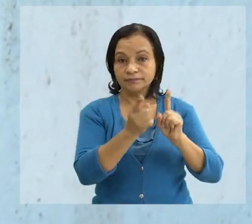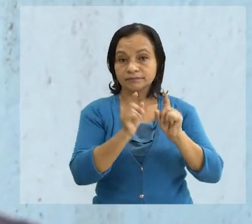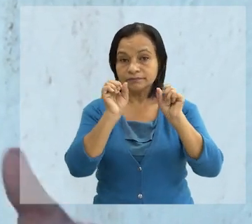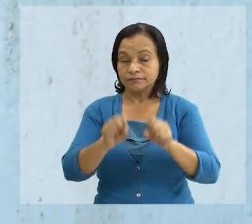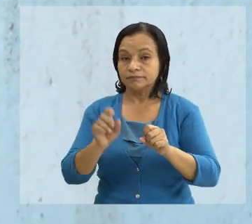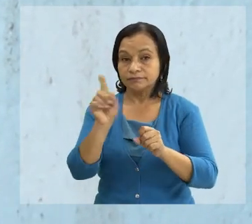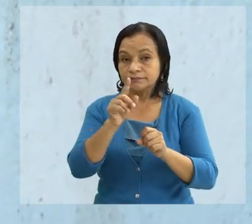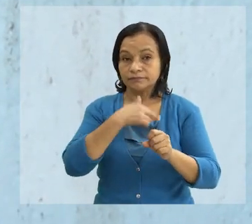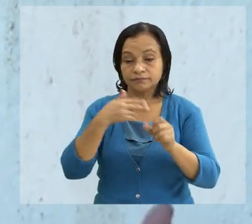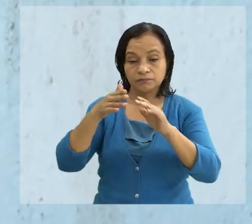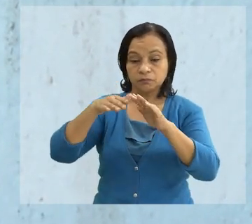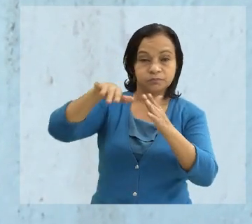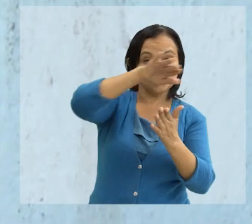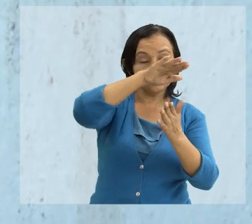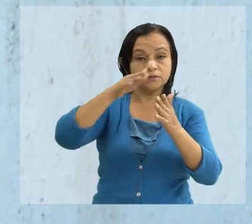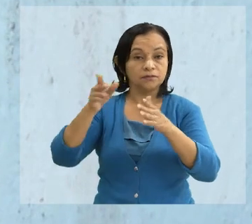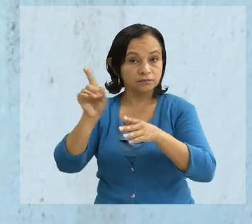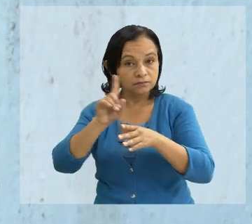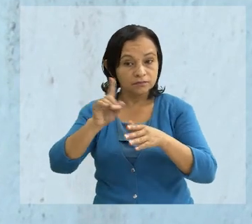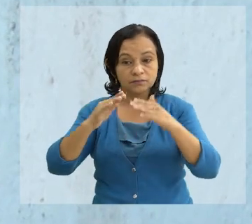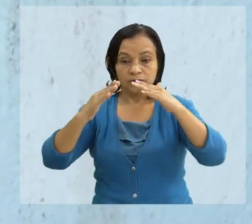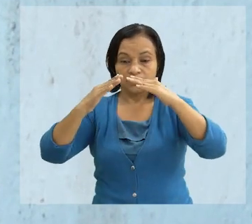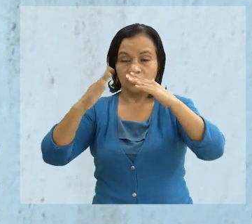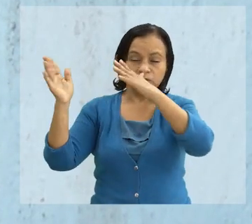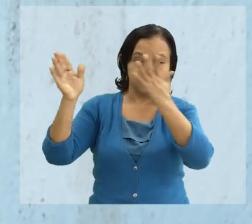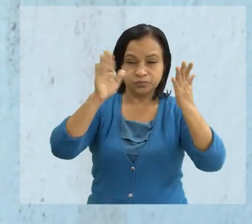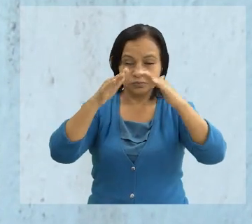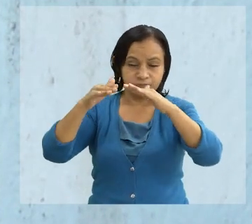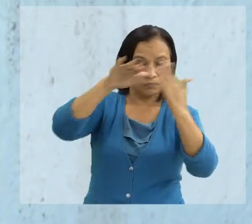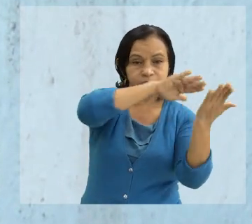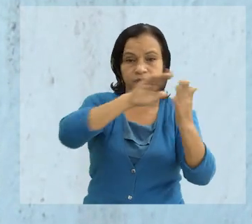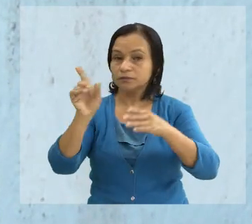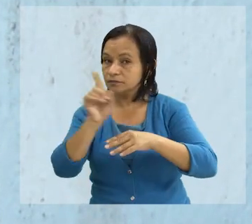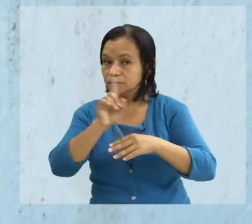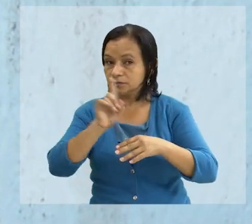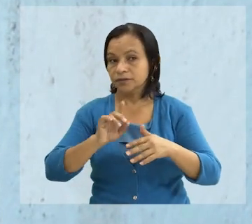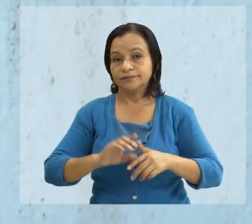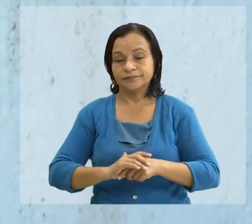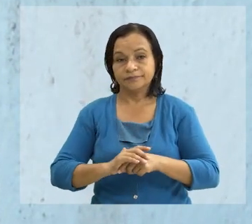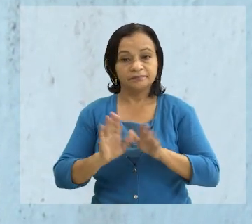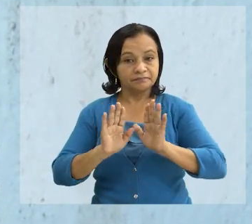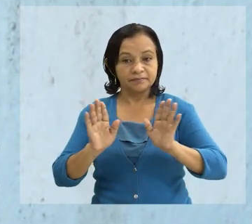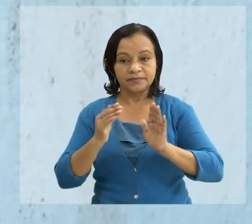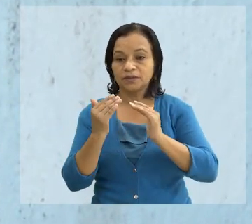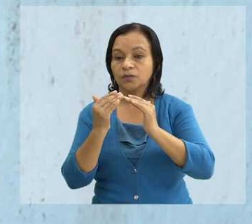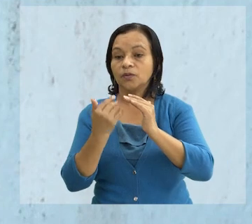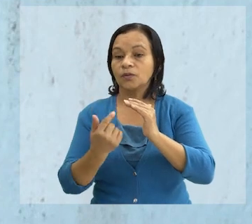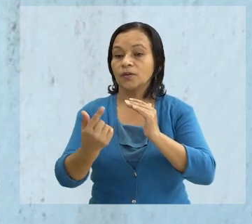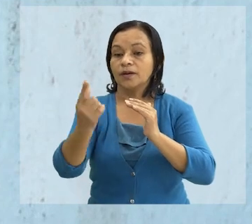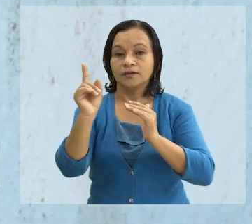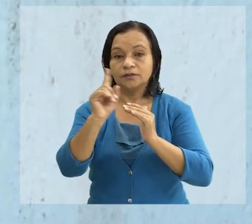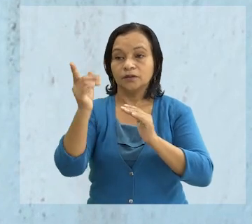pues no permitir que el viento me levante una lámina y pues, más nada, no salir a lugares